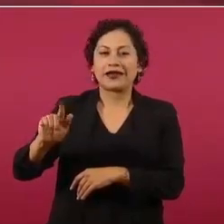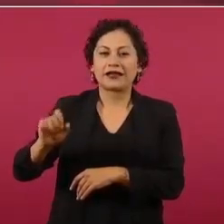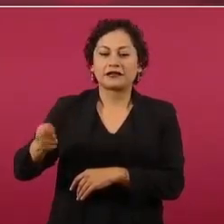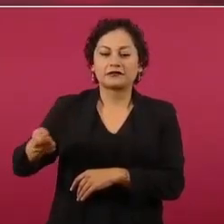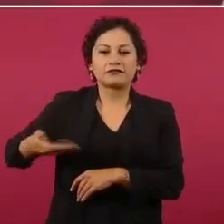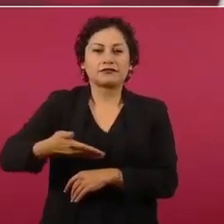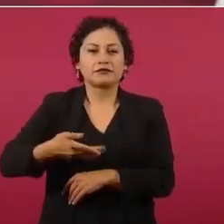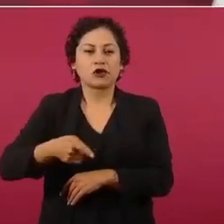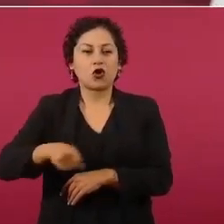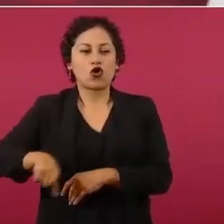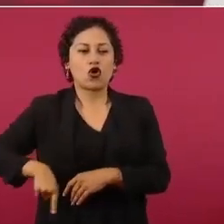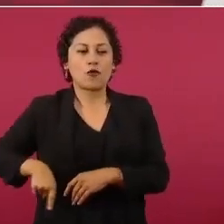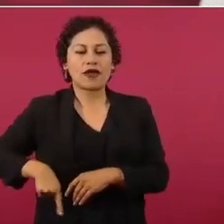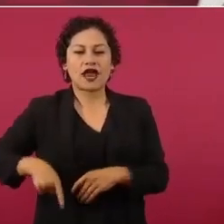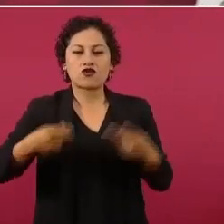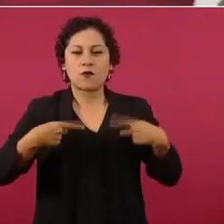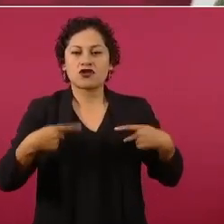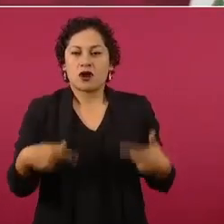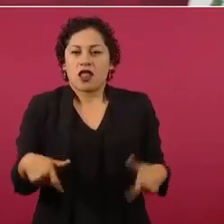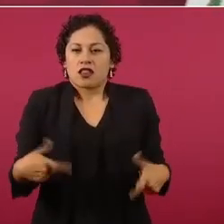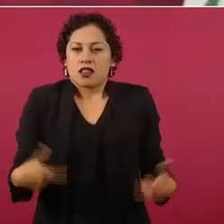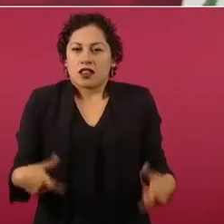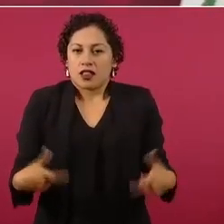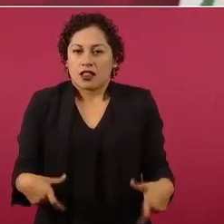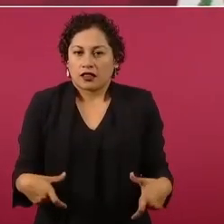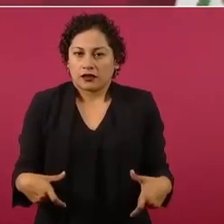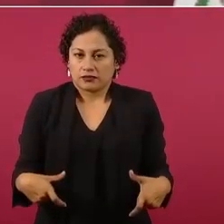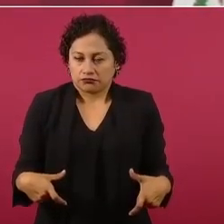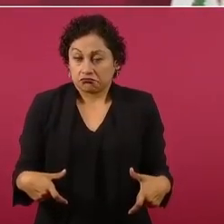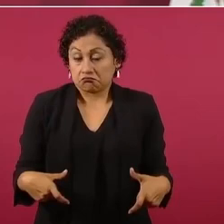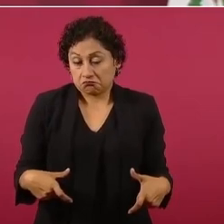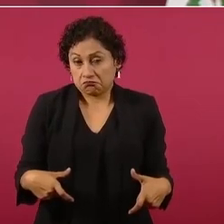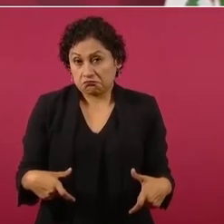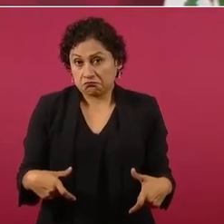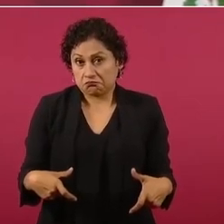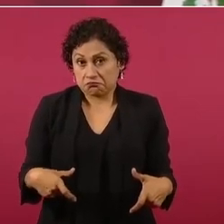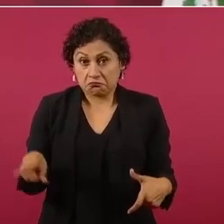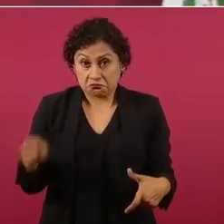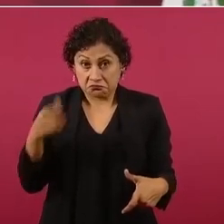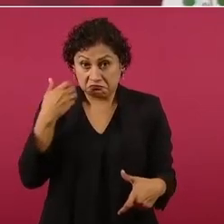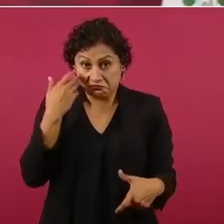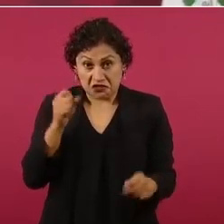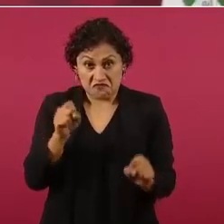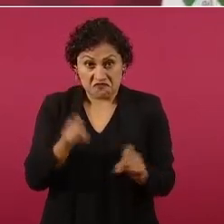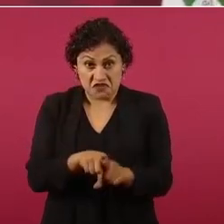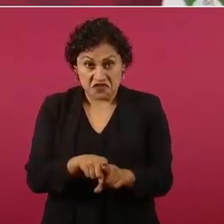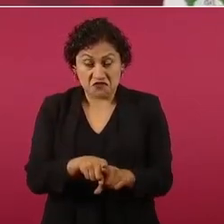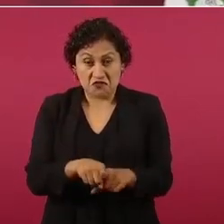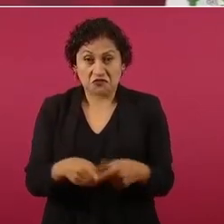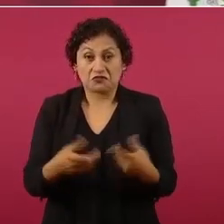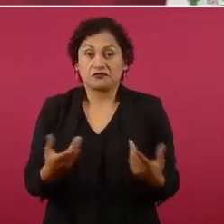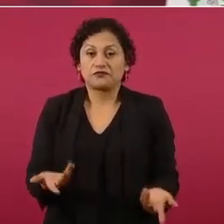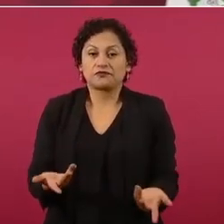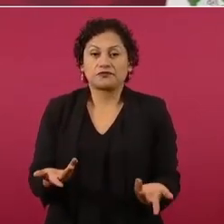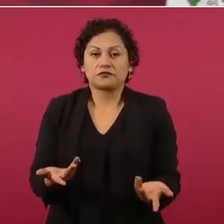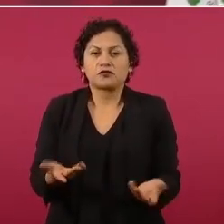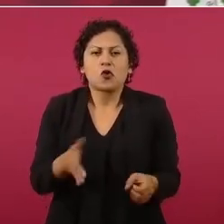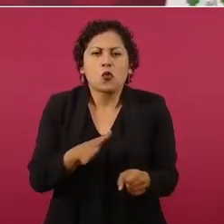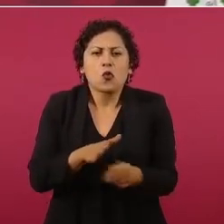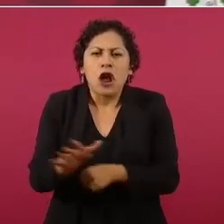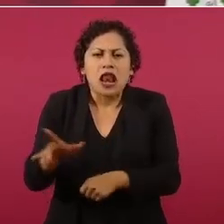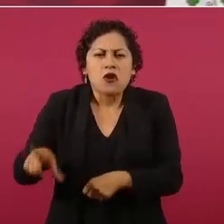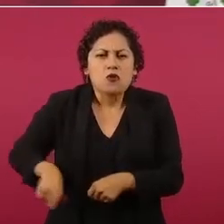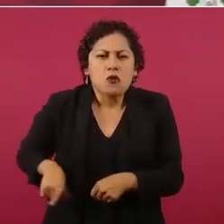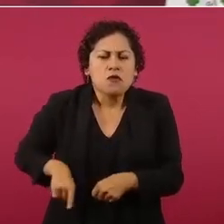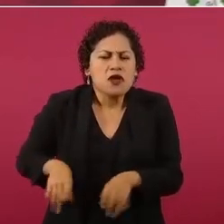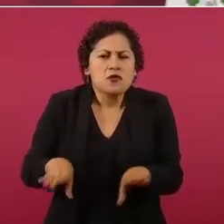un gobierno en donde todos los intereses